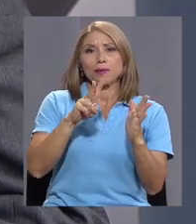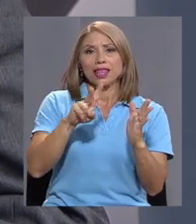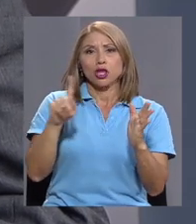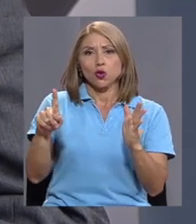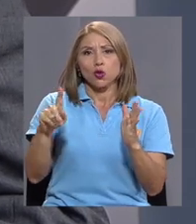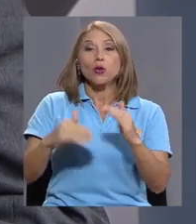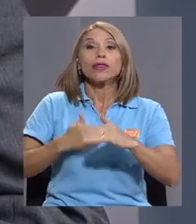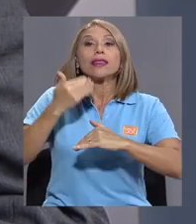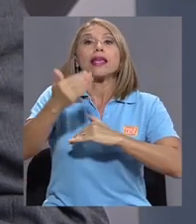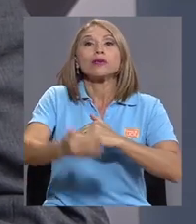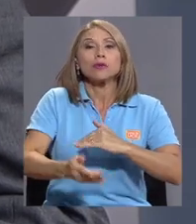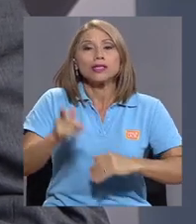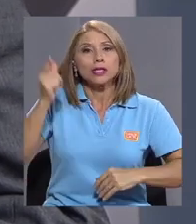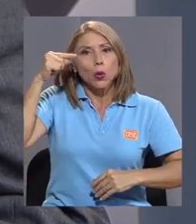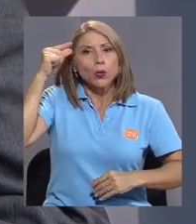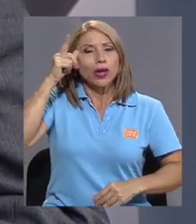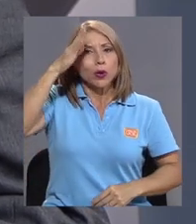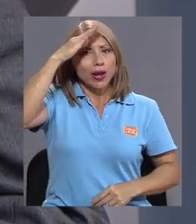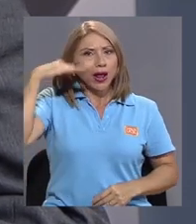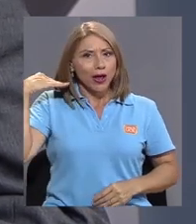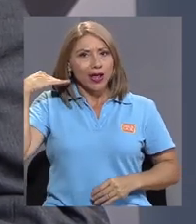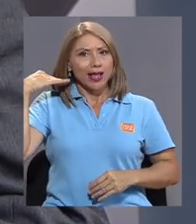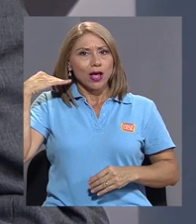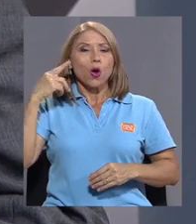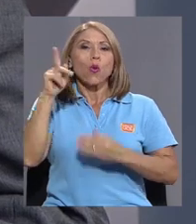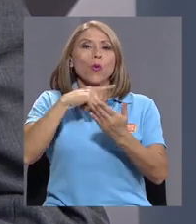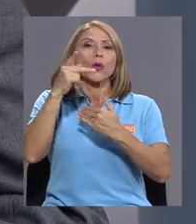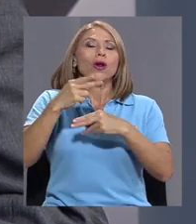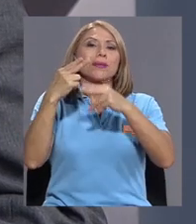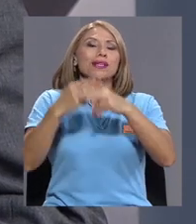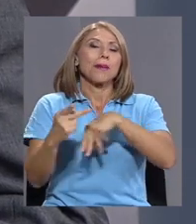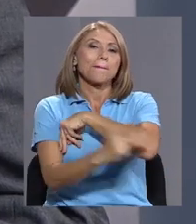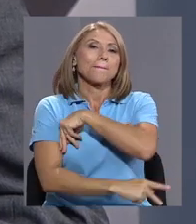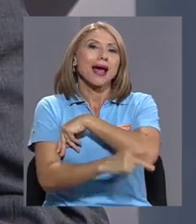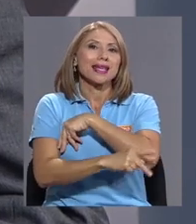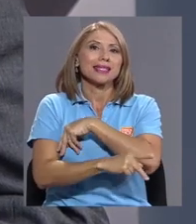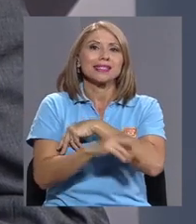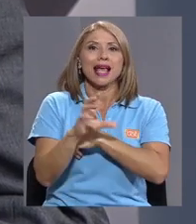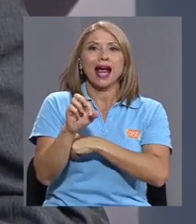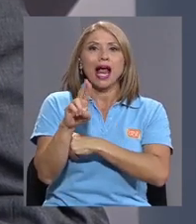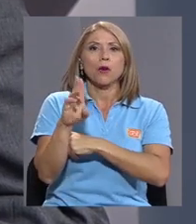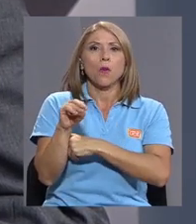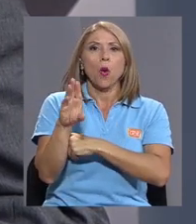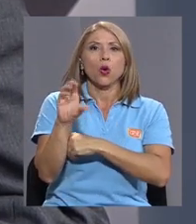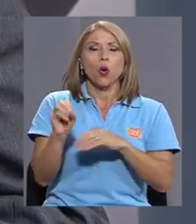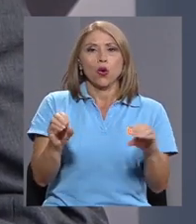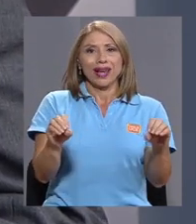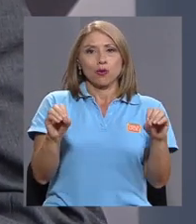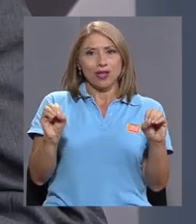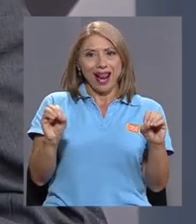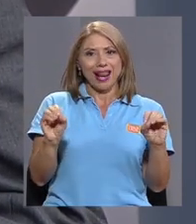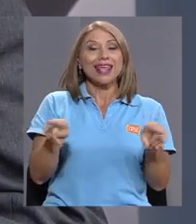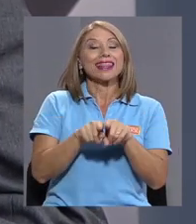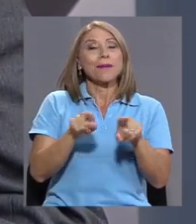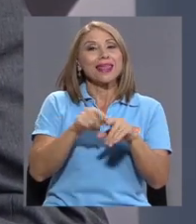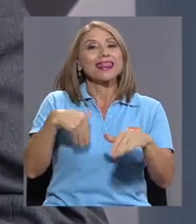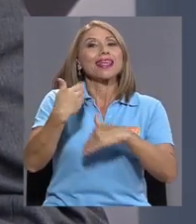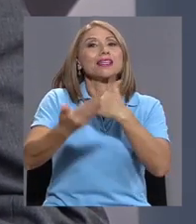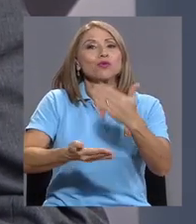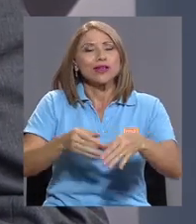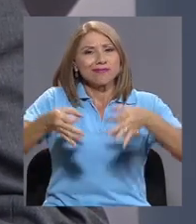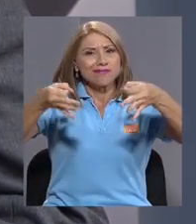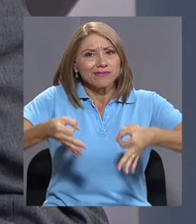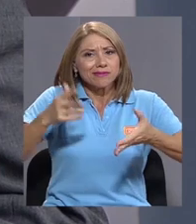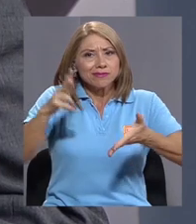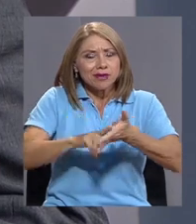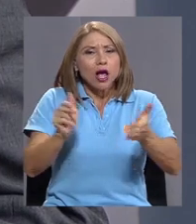en donde se crea el programa País, carbono neutral, y se ratifica también con Guillermo Solís. Lo que se está pensando